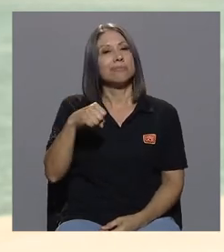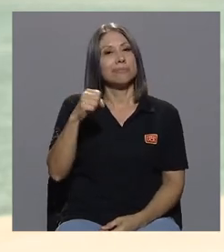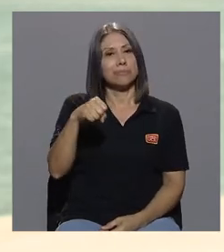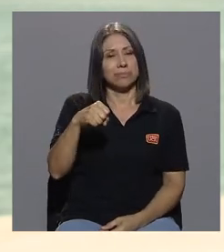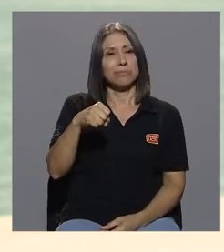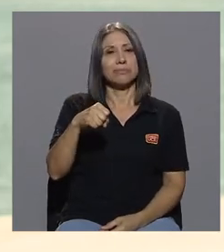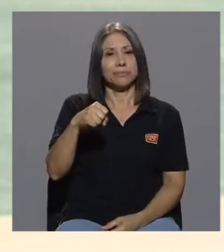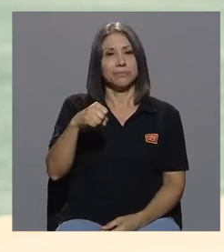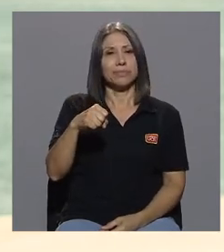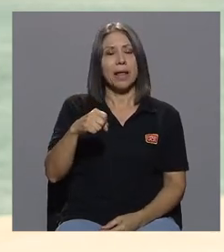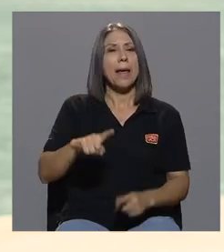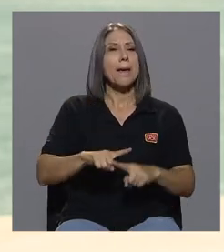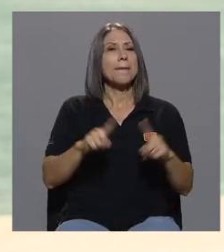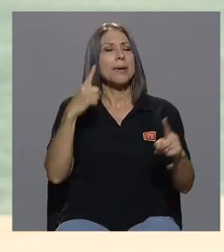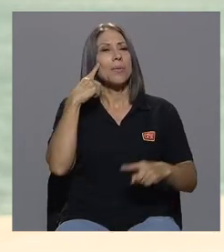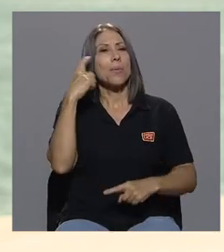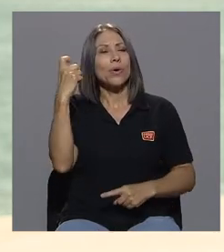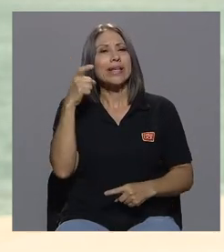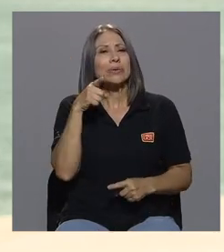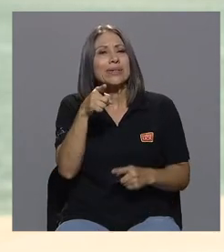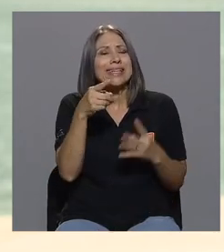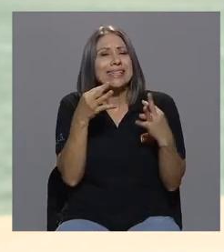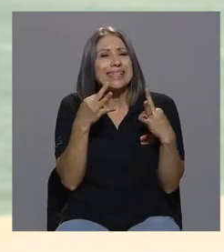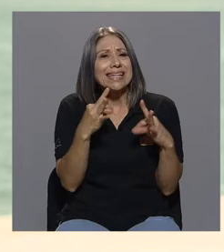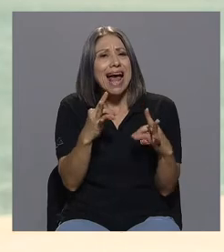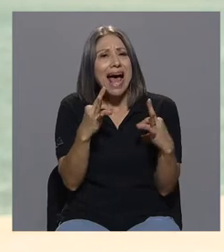Pero es porque tratas...